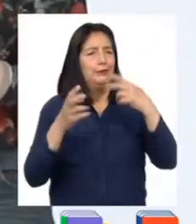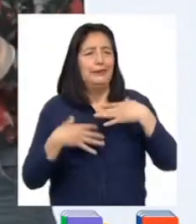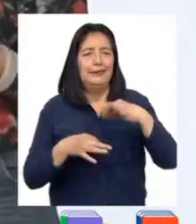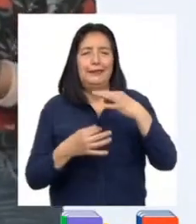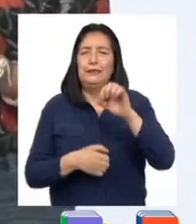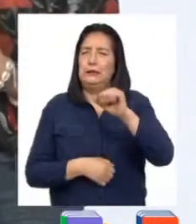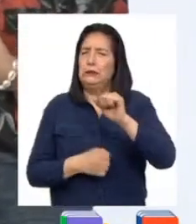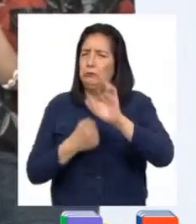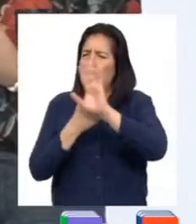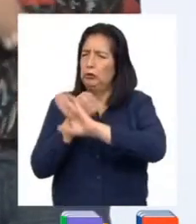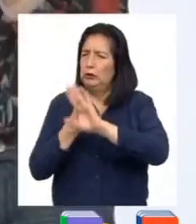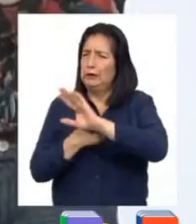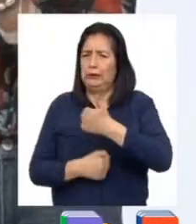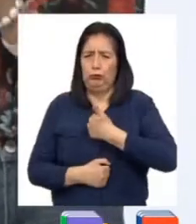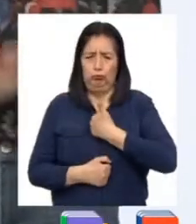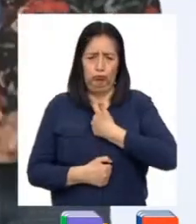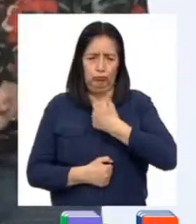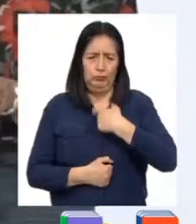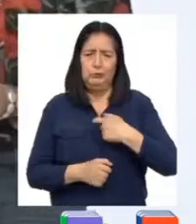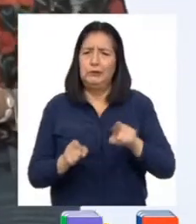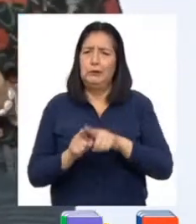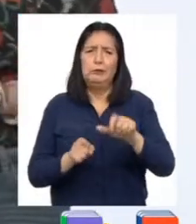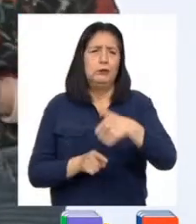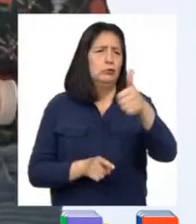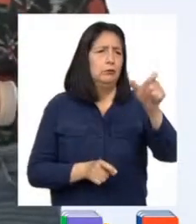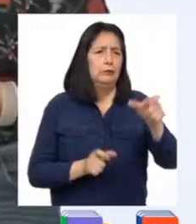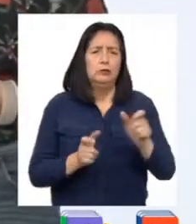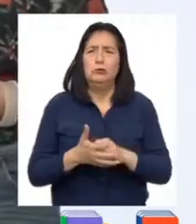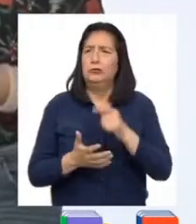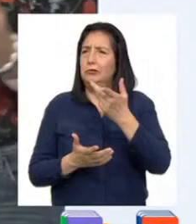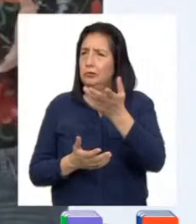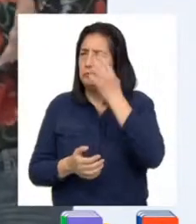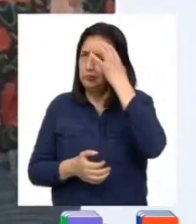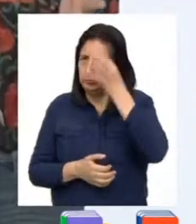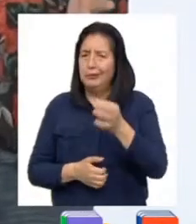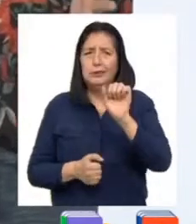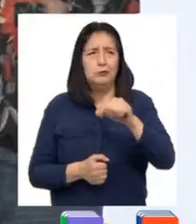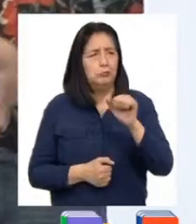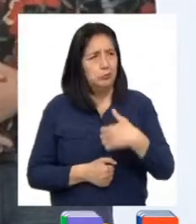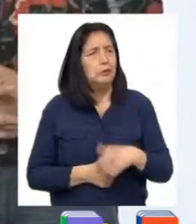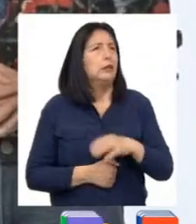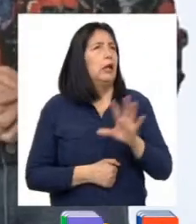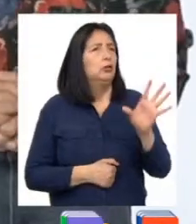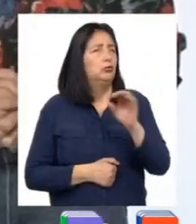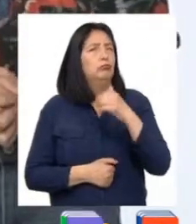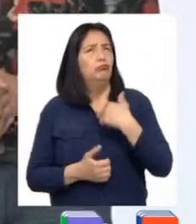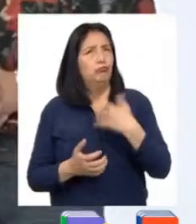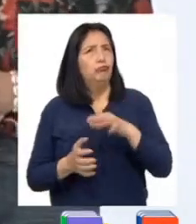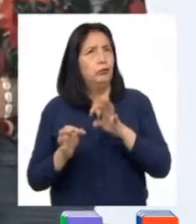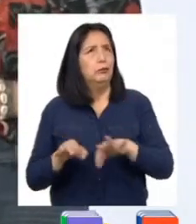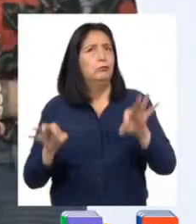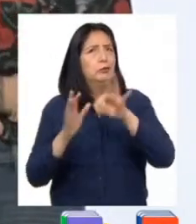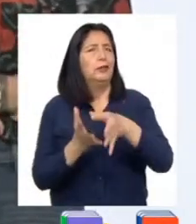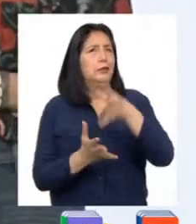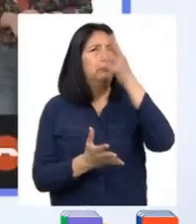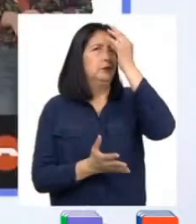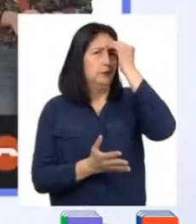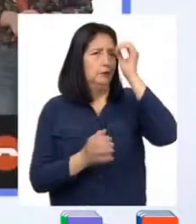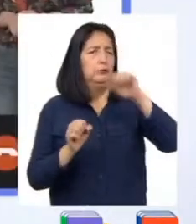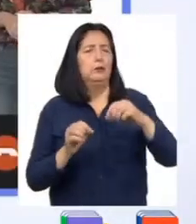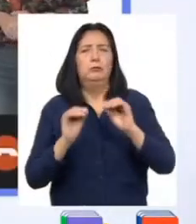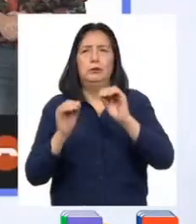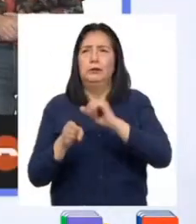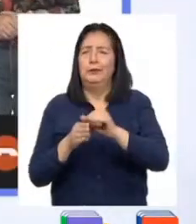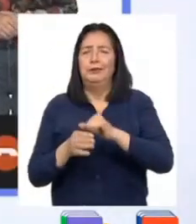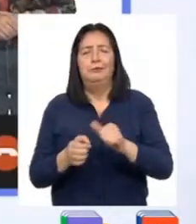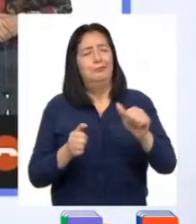permite protegernos a nosotros mismos, pero también a los demás. Así que creo que nos deja a todos y todas una importante lección para poner en práctica. Me